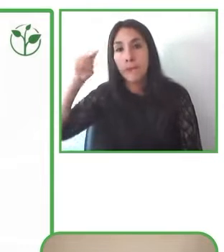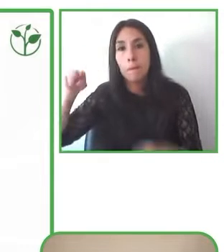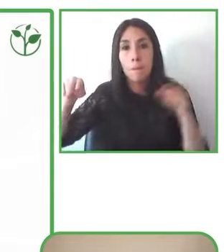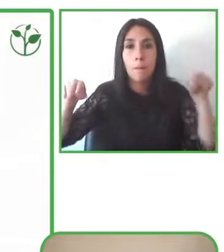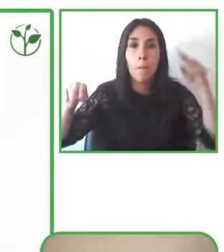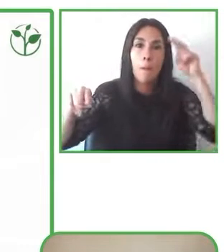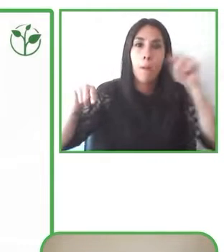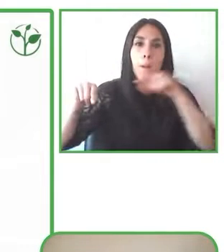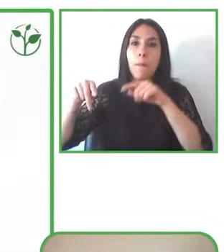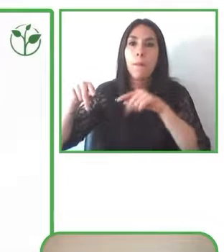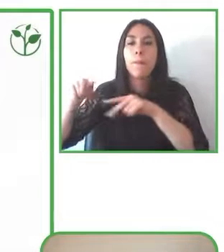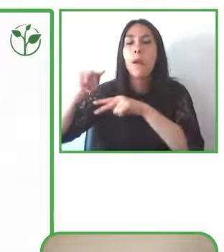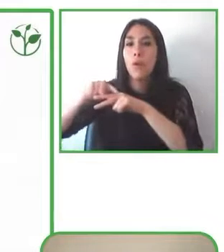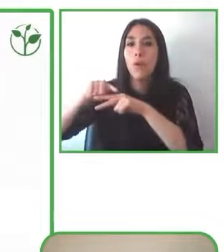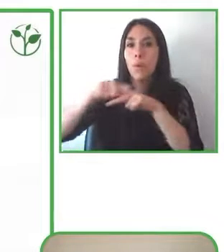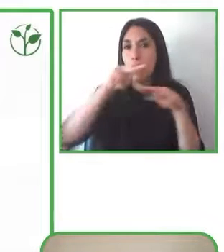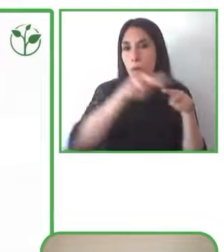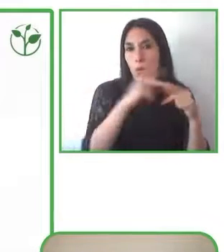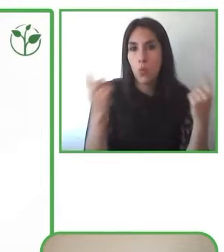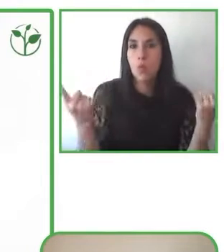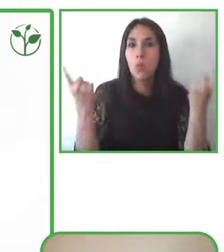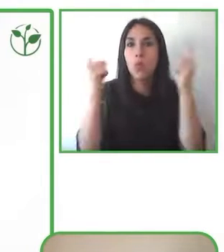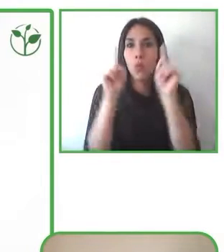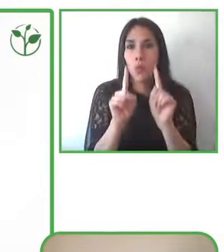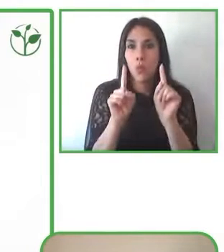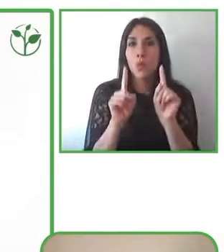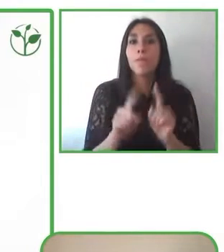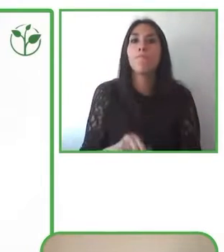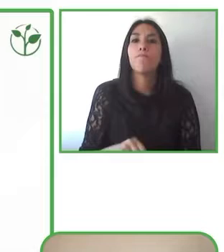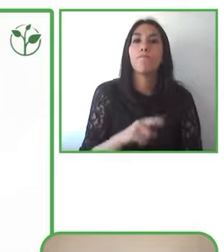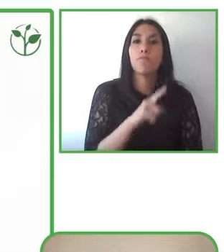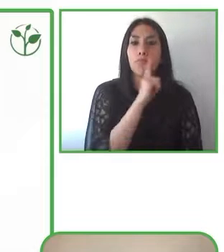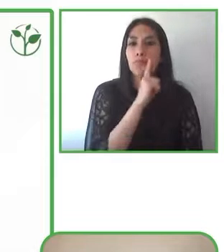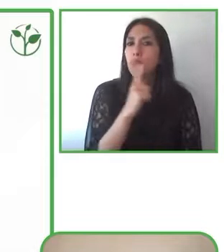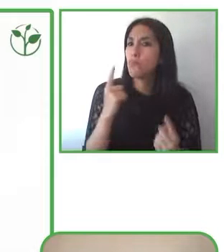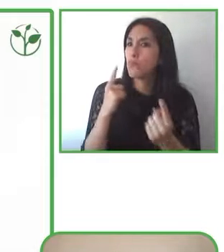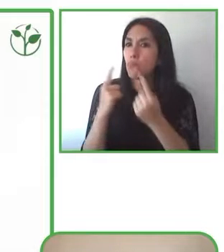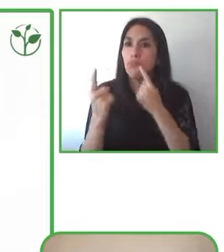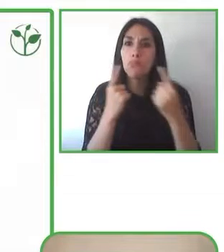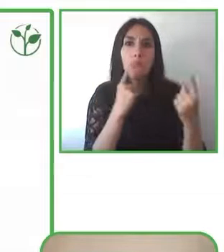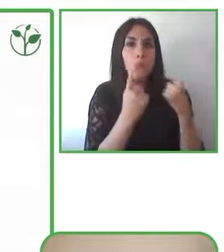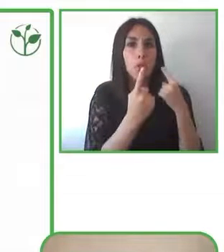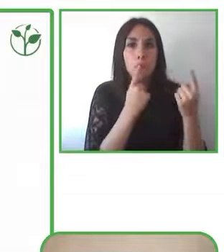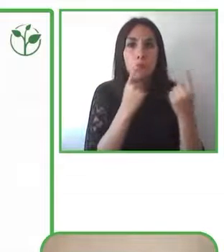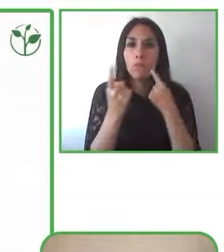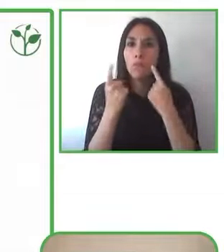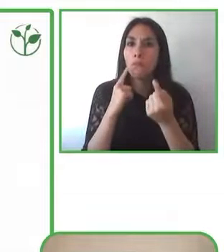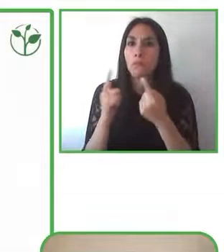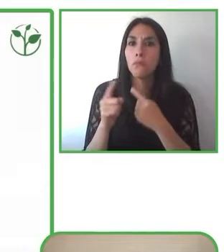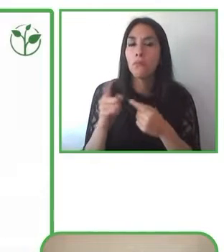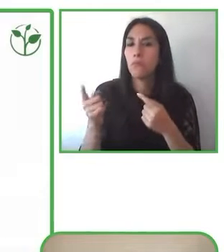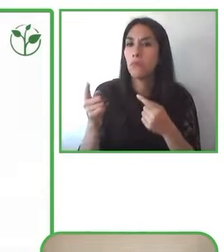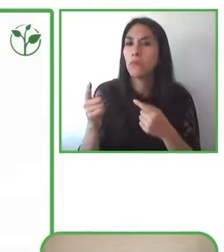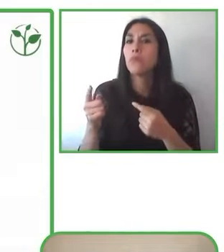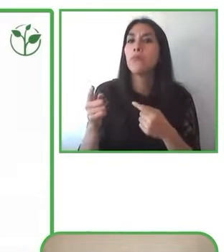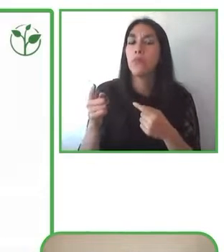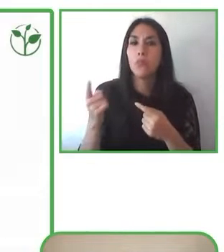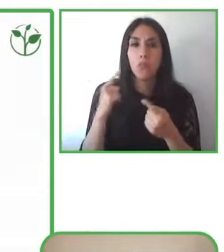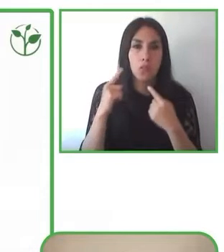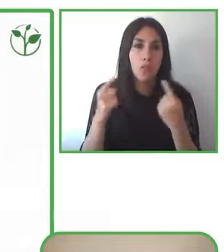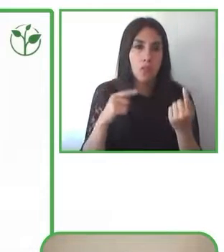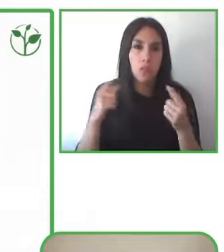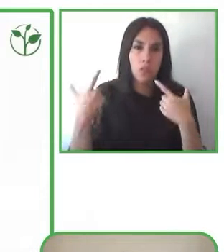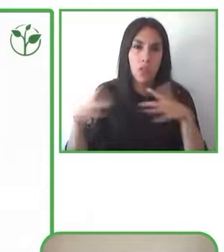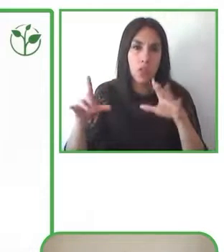acabaron bueno María Ángel estaba terminando la carrera de arquitectura en ese momento y Renata estaba trabajando en el Teletón de